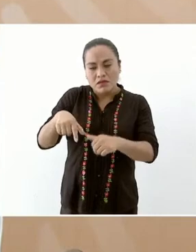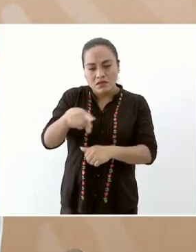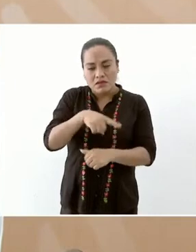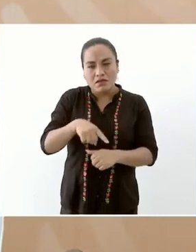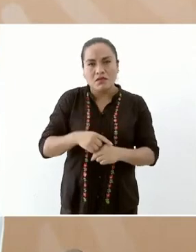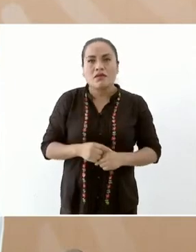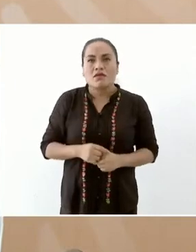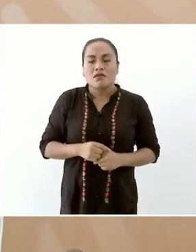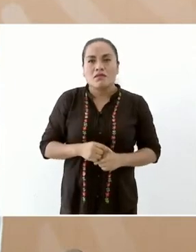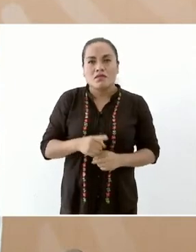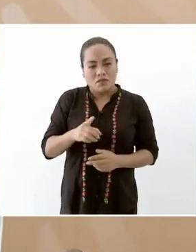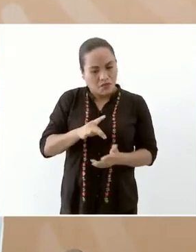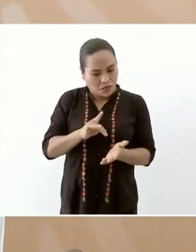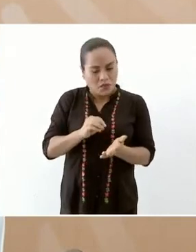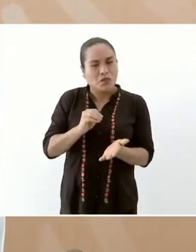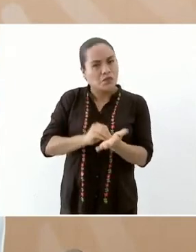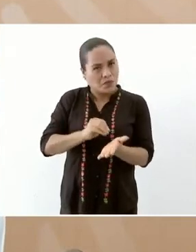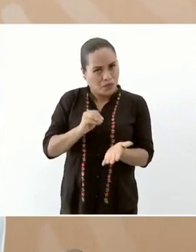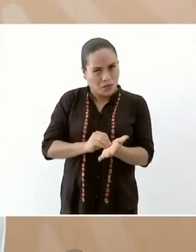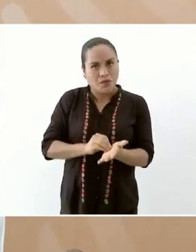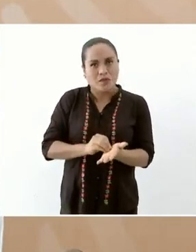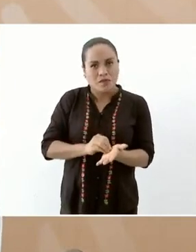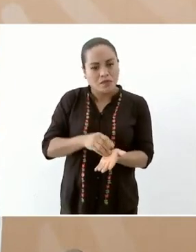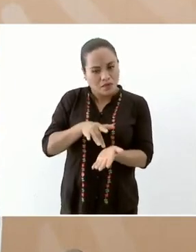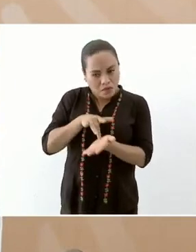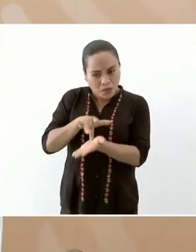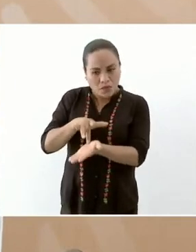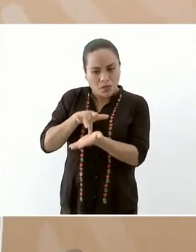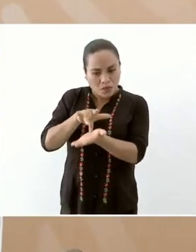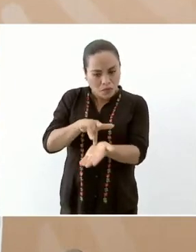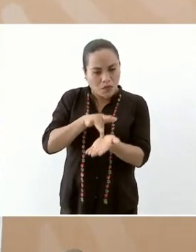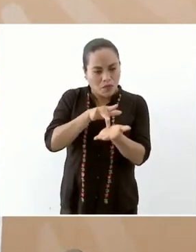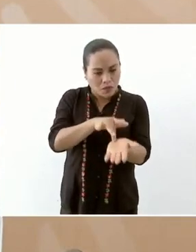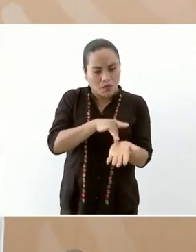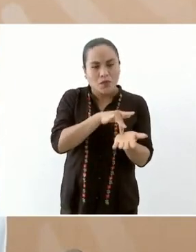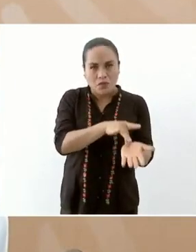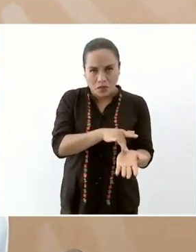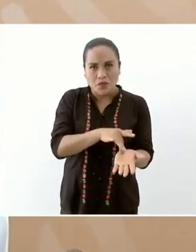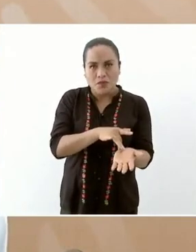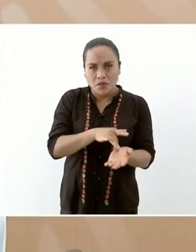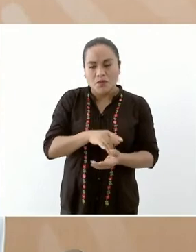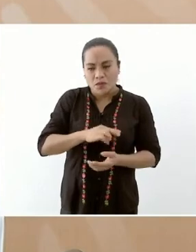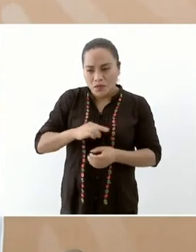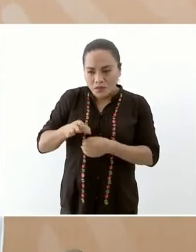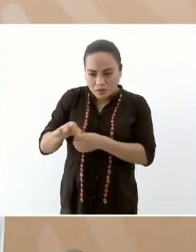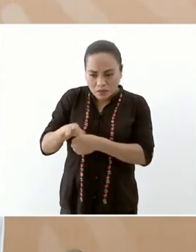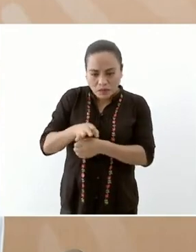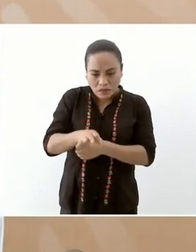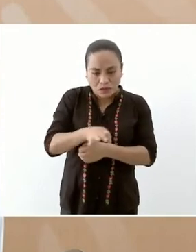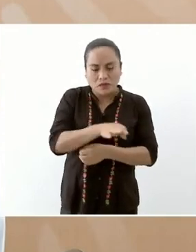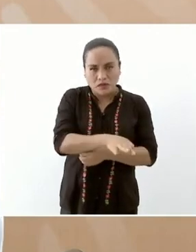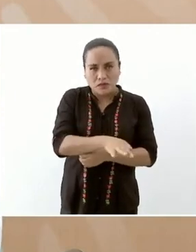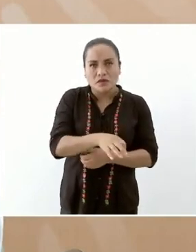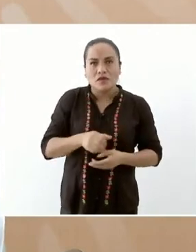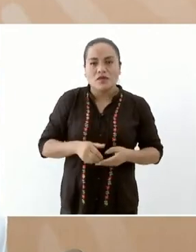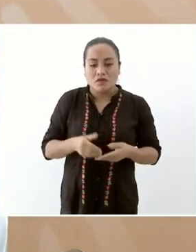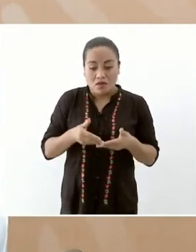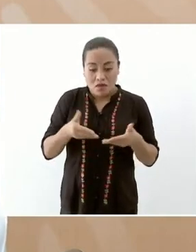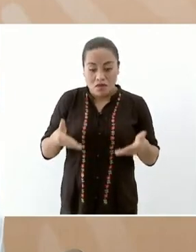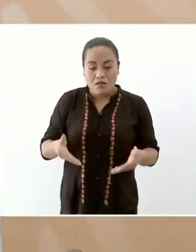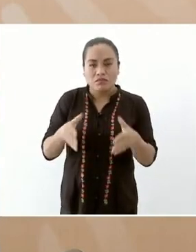todavía se están distribuyendo como aquí se ha visto